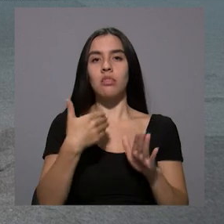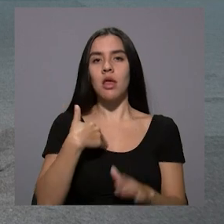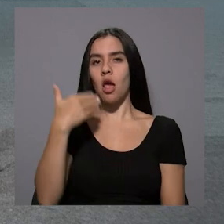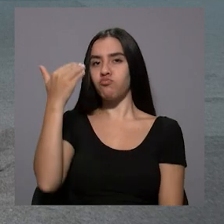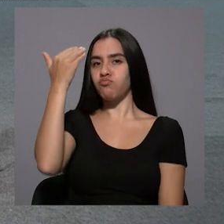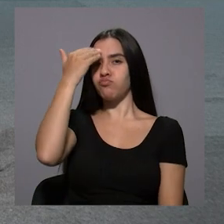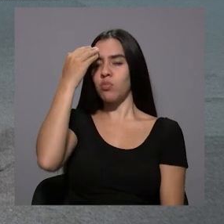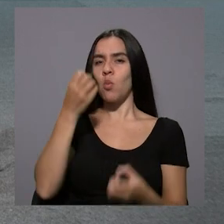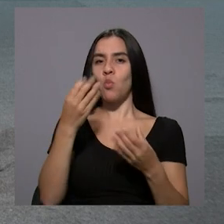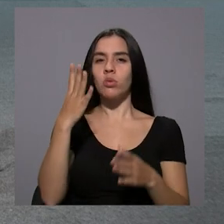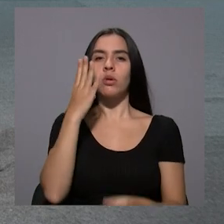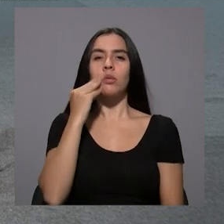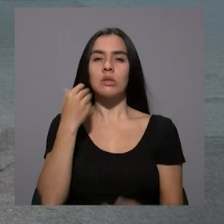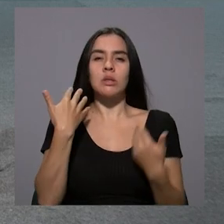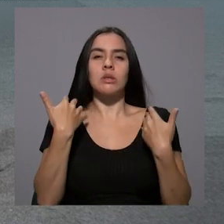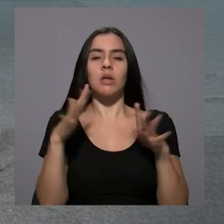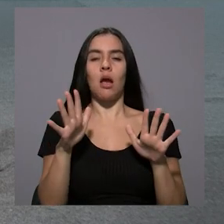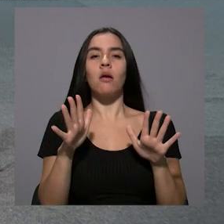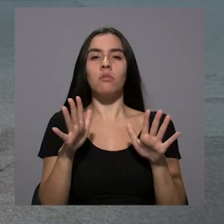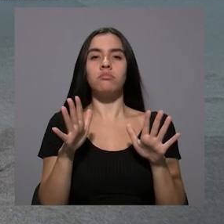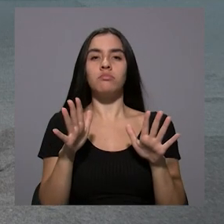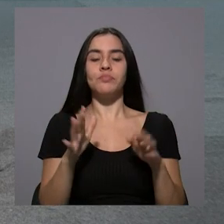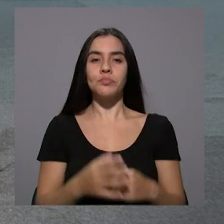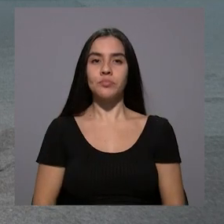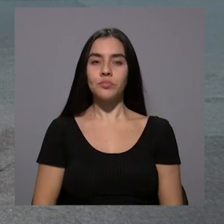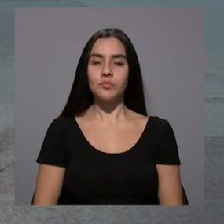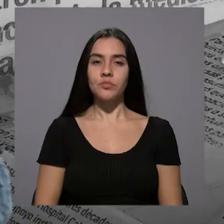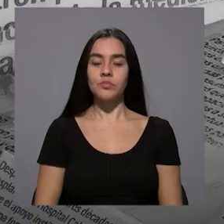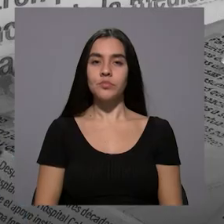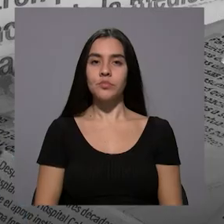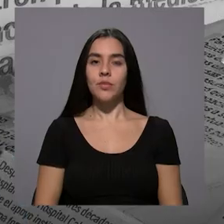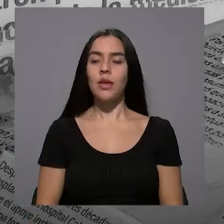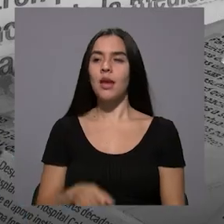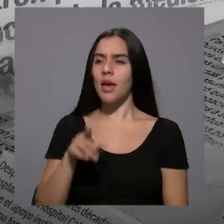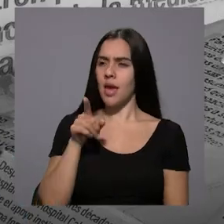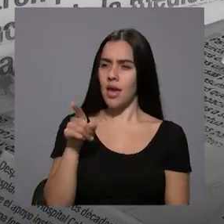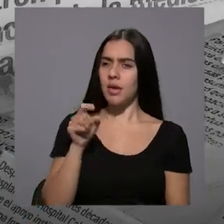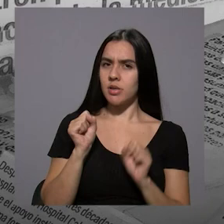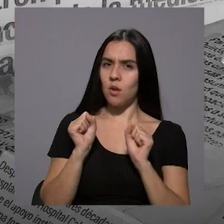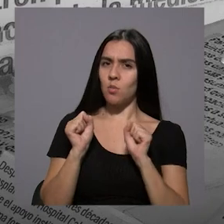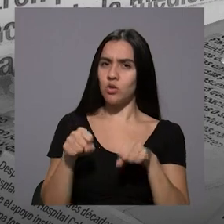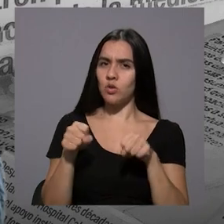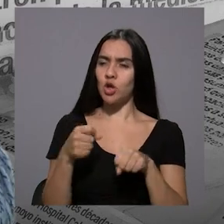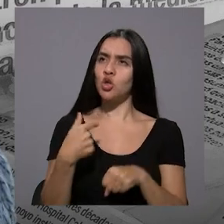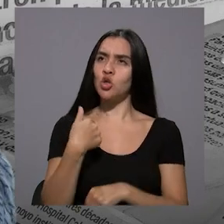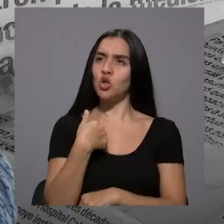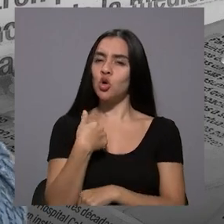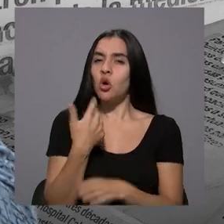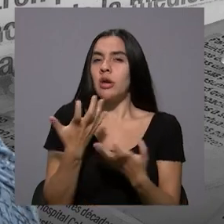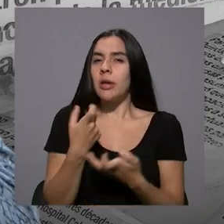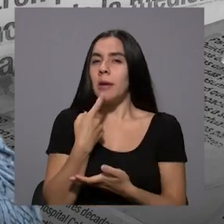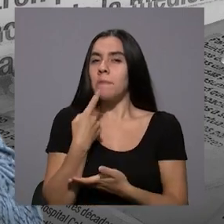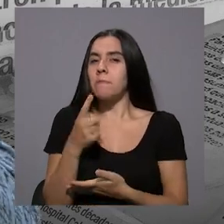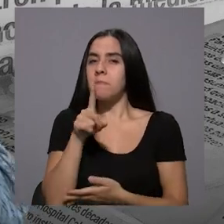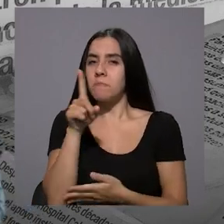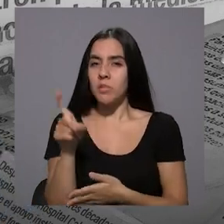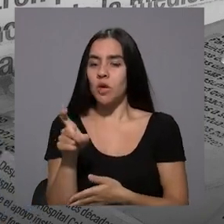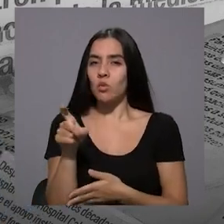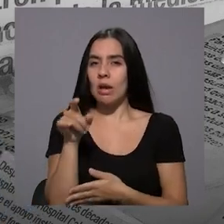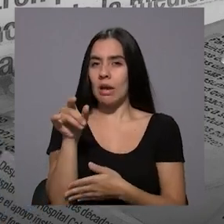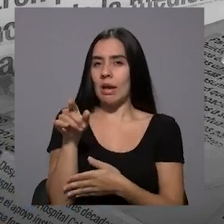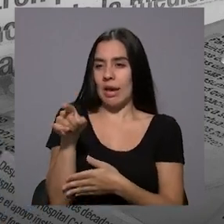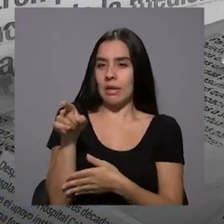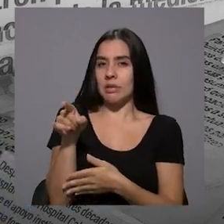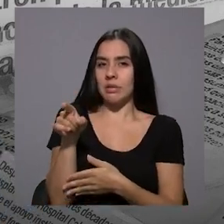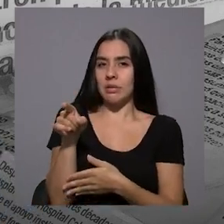mucho conocimiento y mucha experiencia en la política. Y esa posibilidad, yo tenía la intención de preguntarle eso,